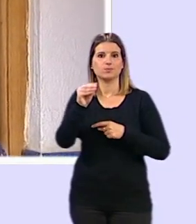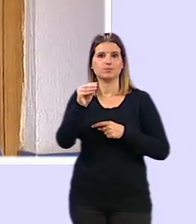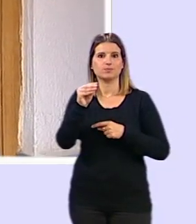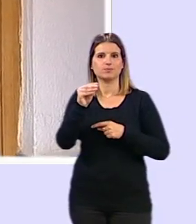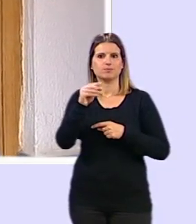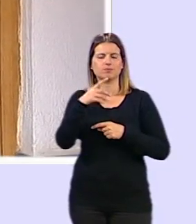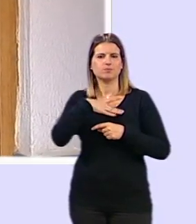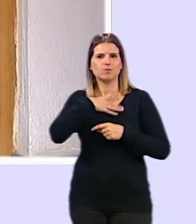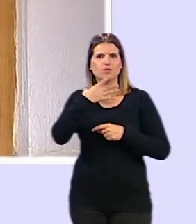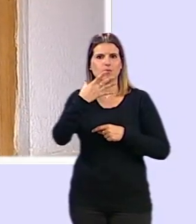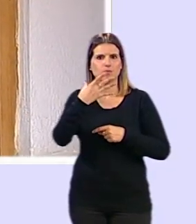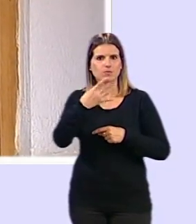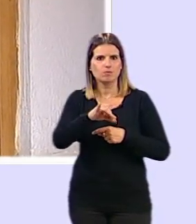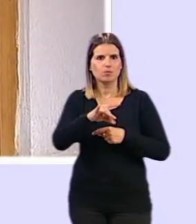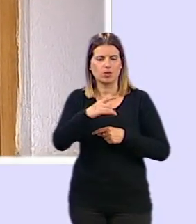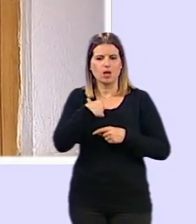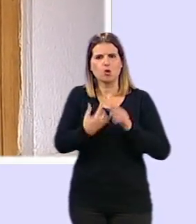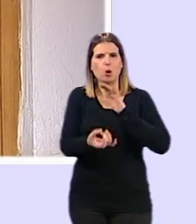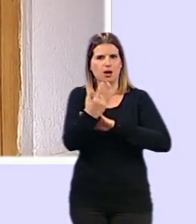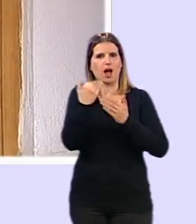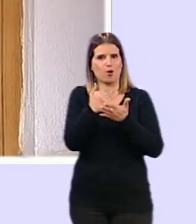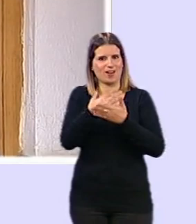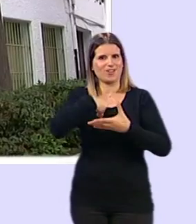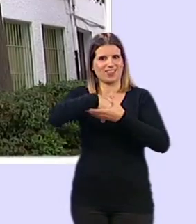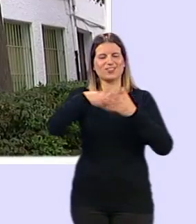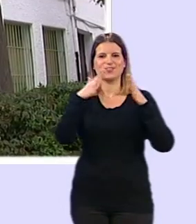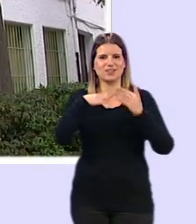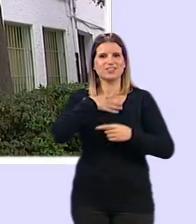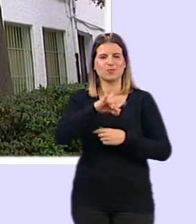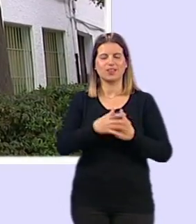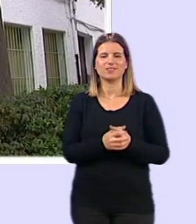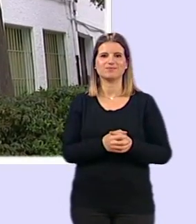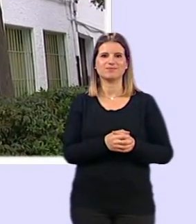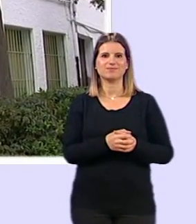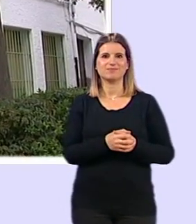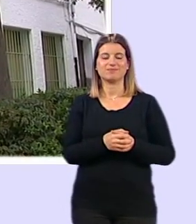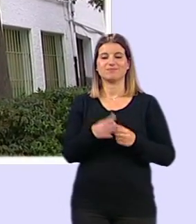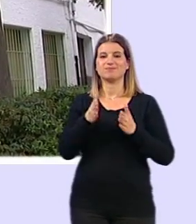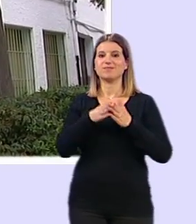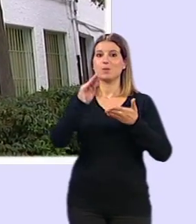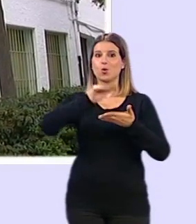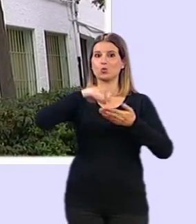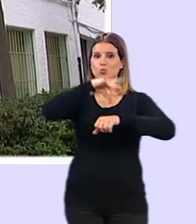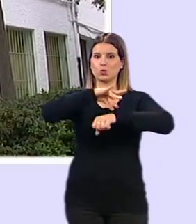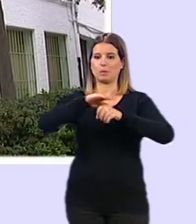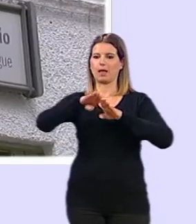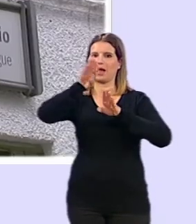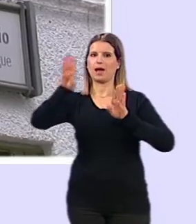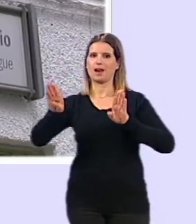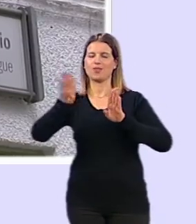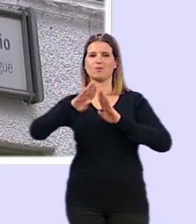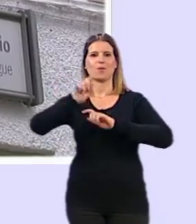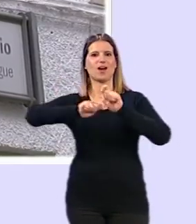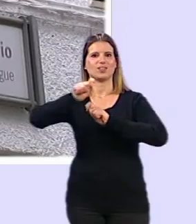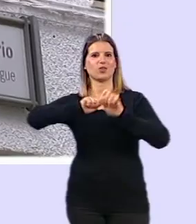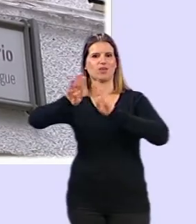podría ya montar yo un propio colegio aquí dentro de la verdad sí al lado del consultorio y la asociación vecinal que a diario